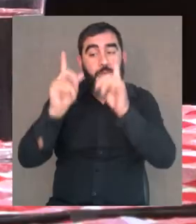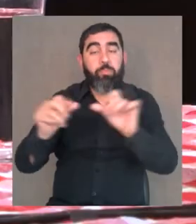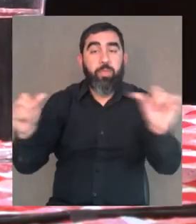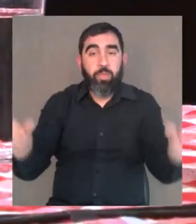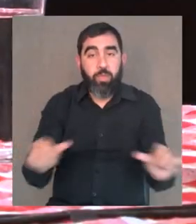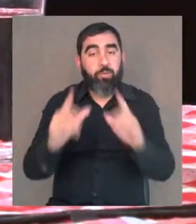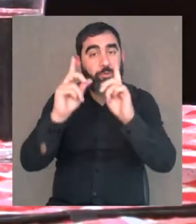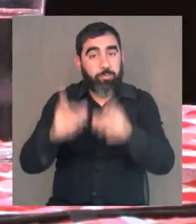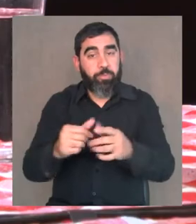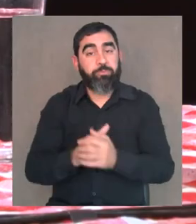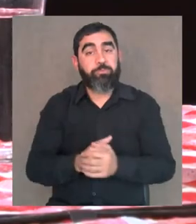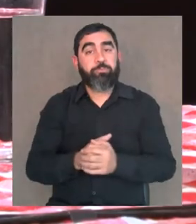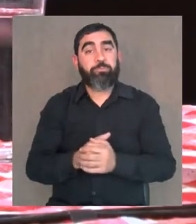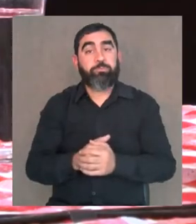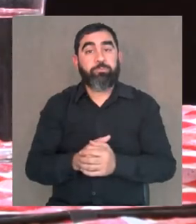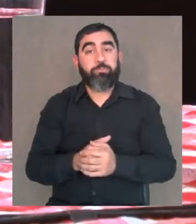mirá.